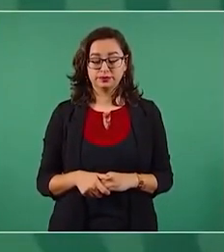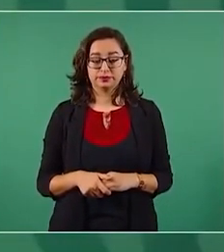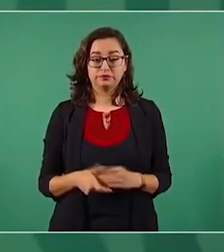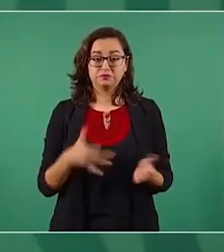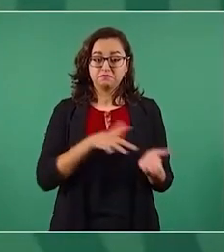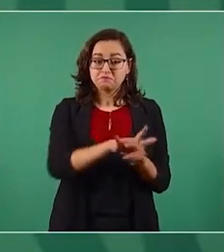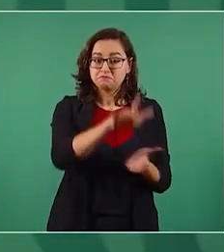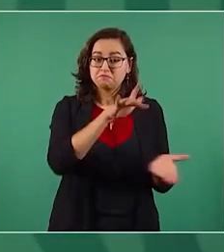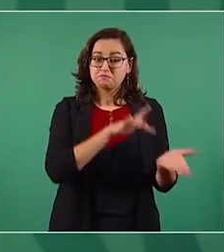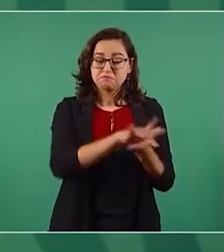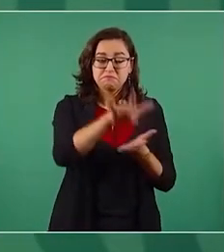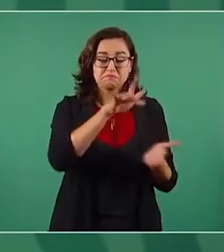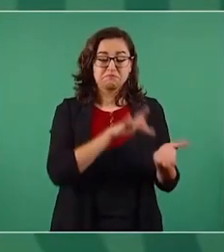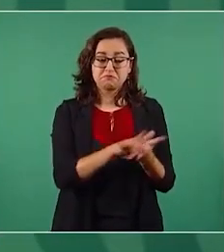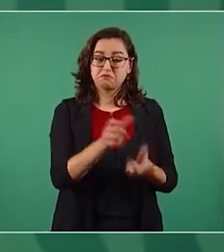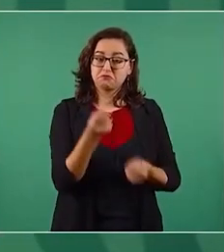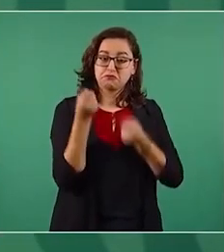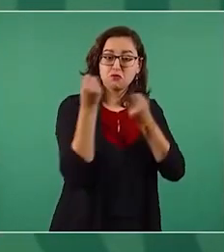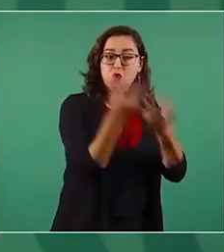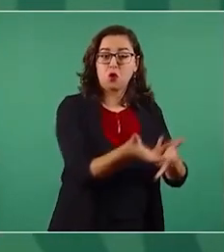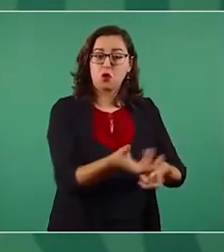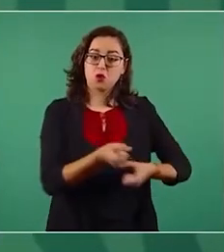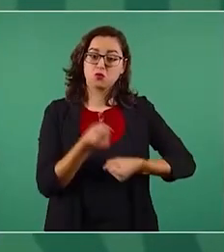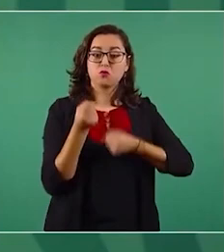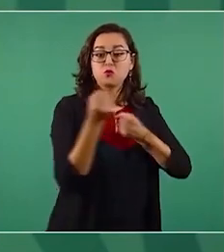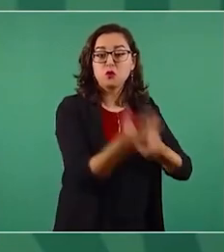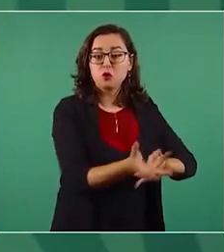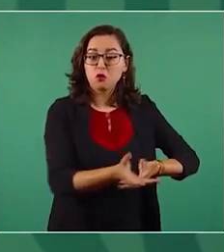apoyos, dinero, a raudales.